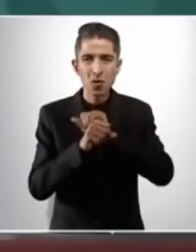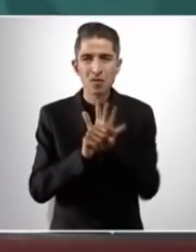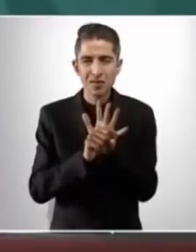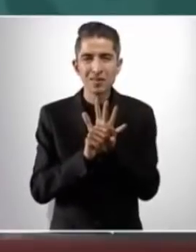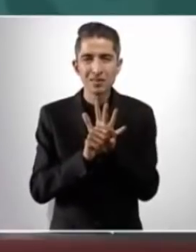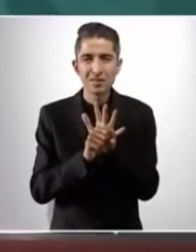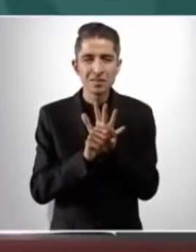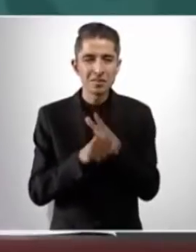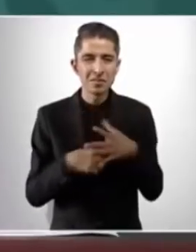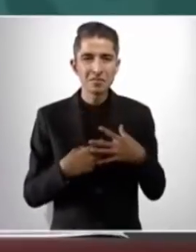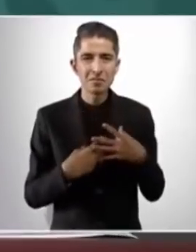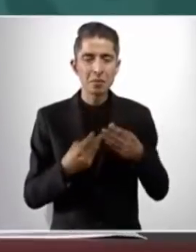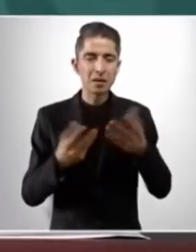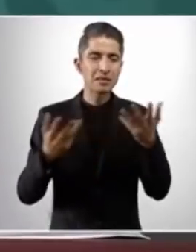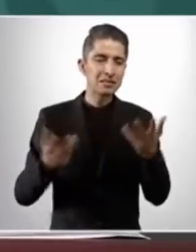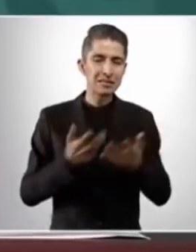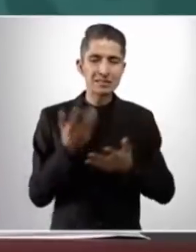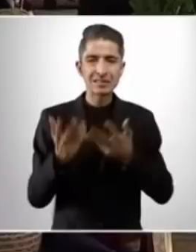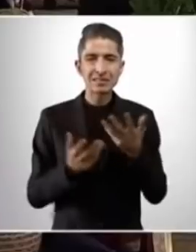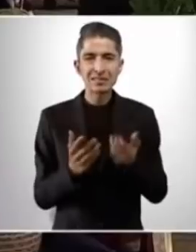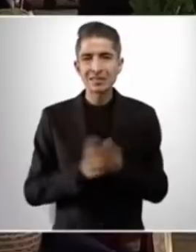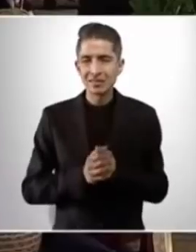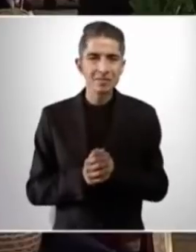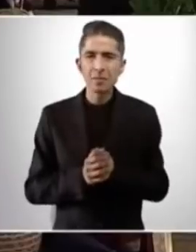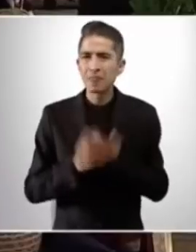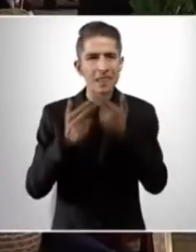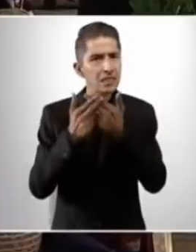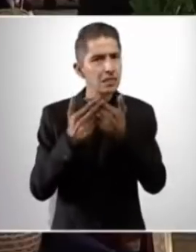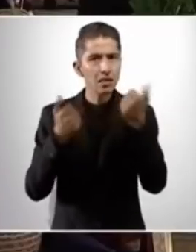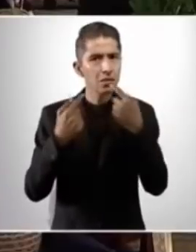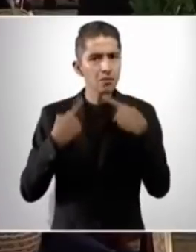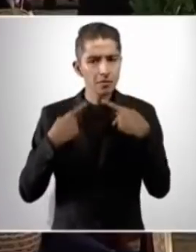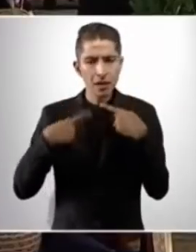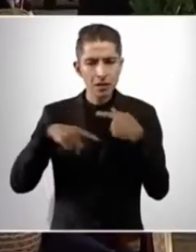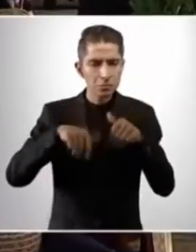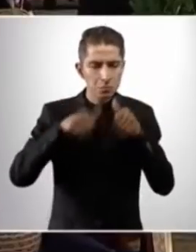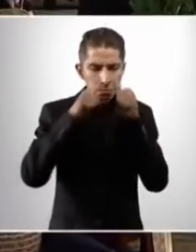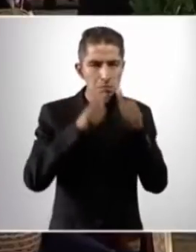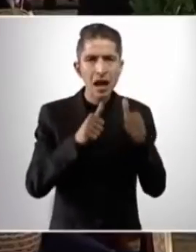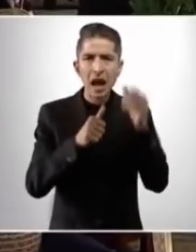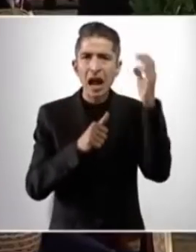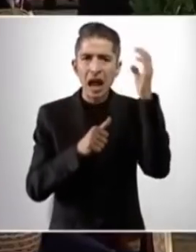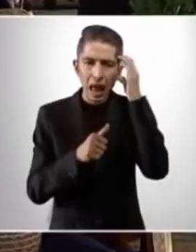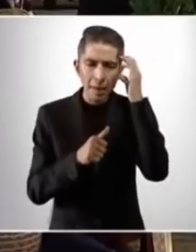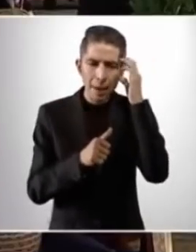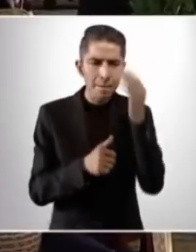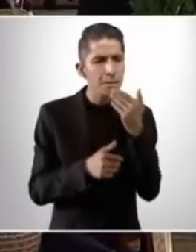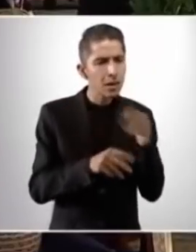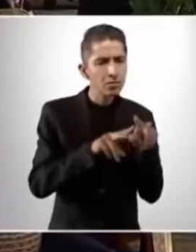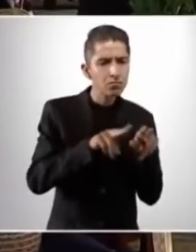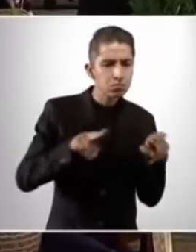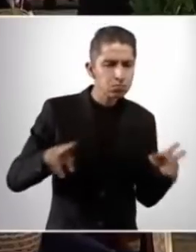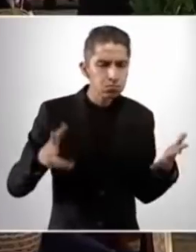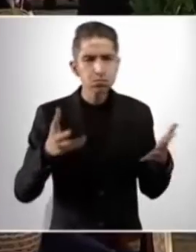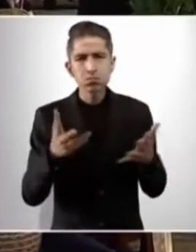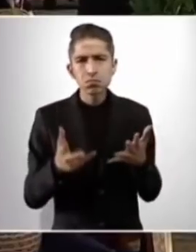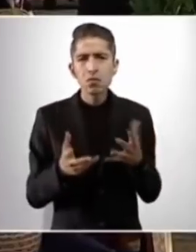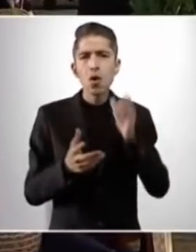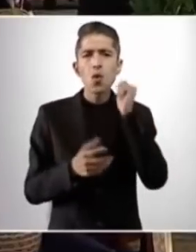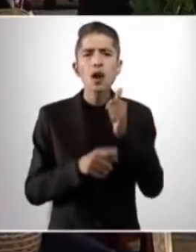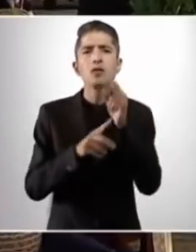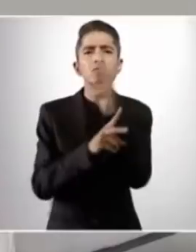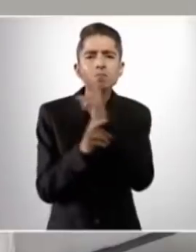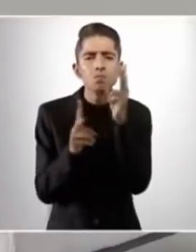que a nadie le faltara una cama, que a nadie le faltara un